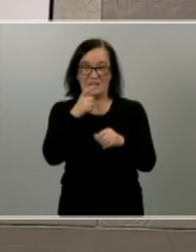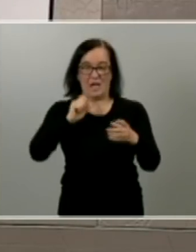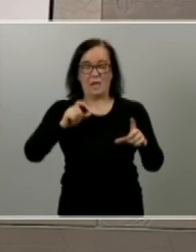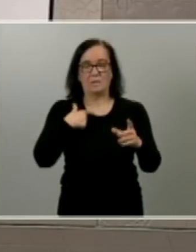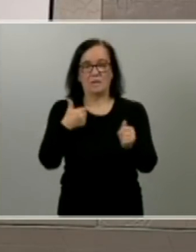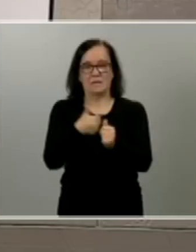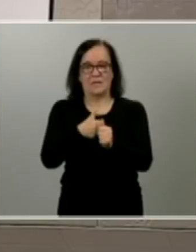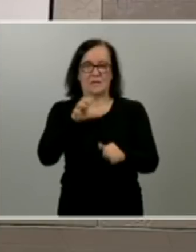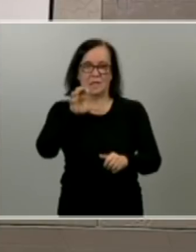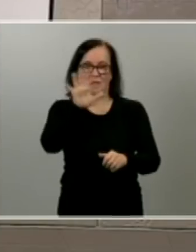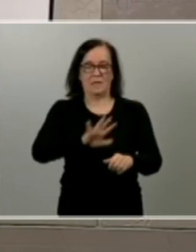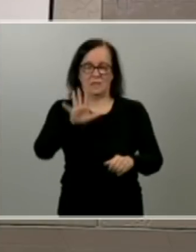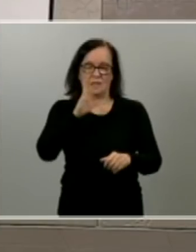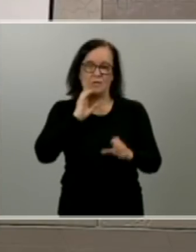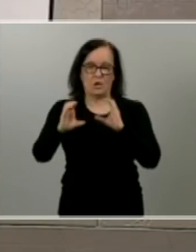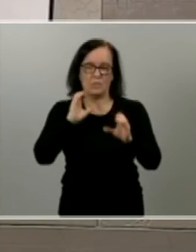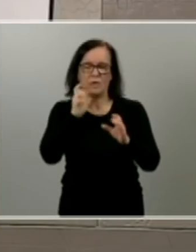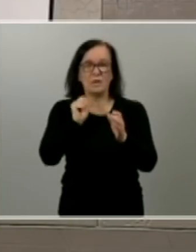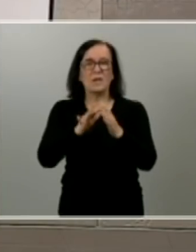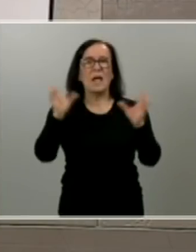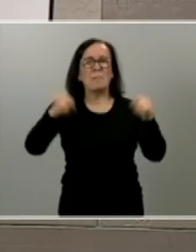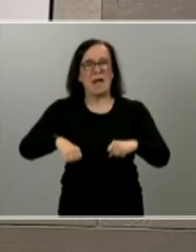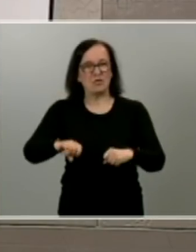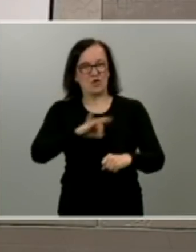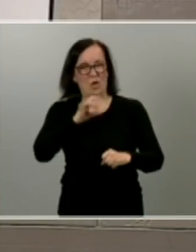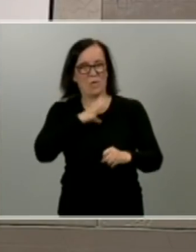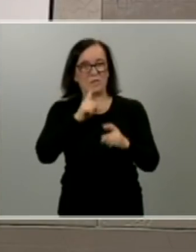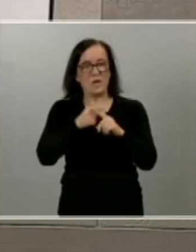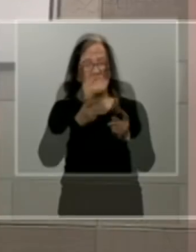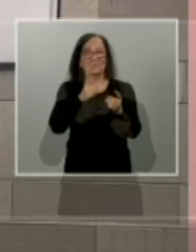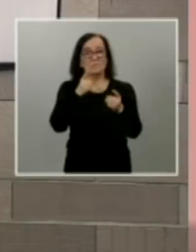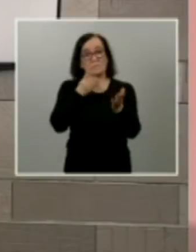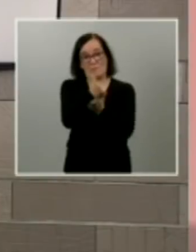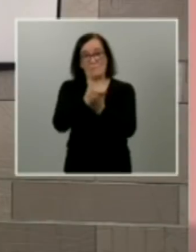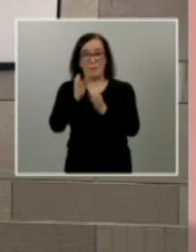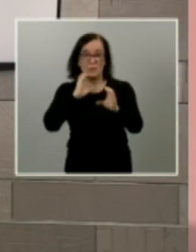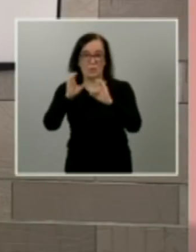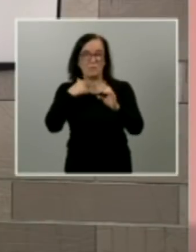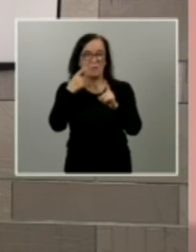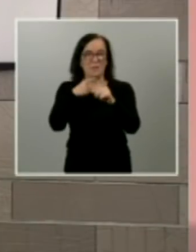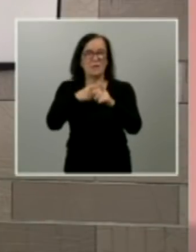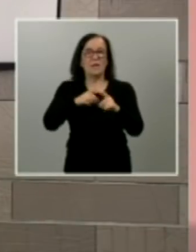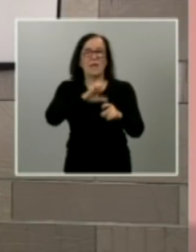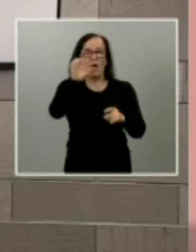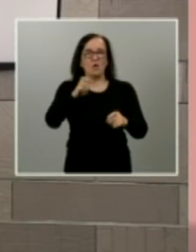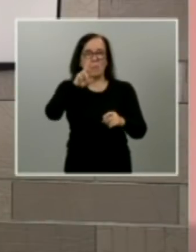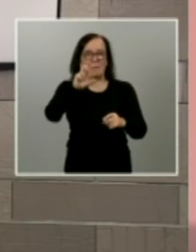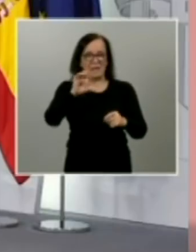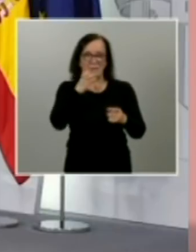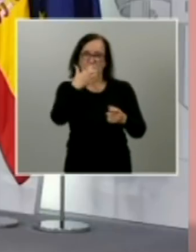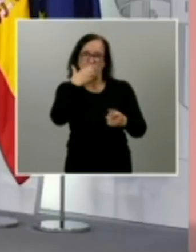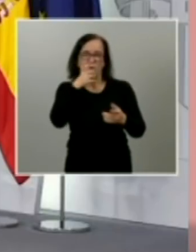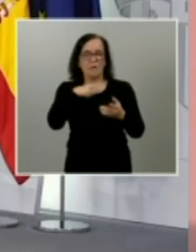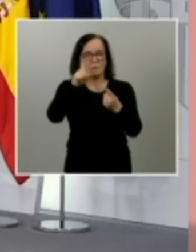ha mencionado los pactos de la Moncloa y son varios los medios que se refieren a ello tres y media de la tarde ya lo han